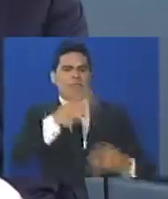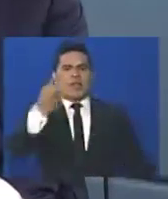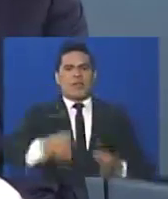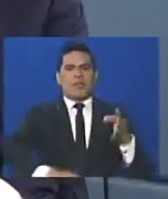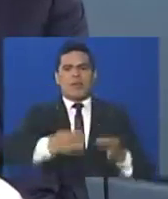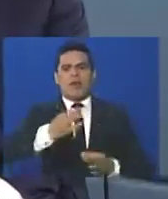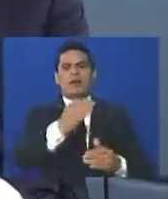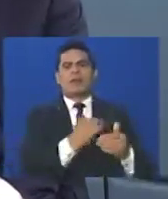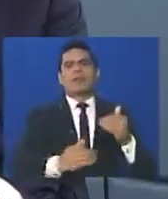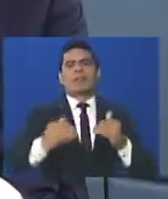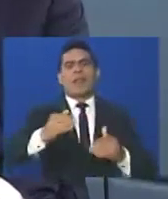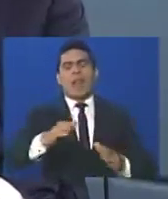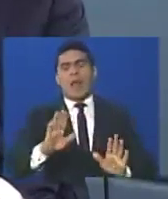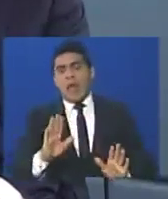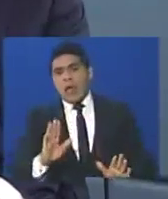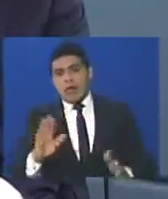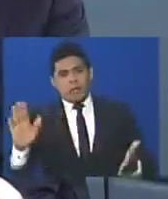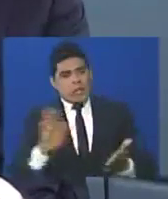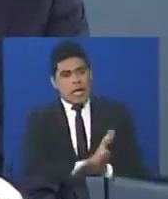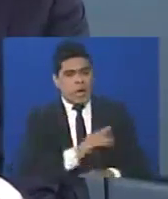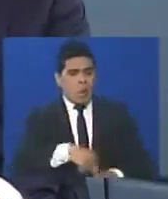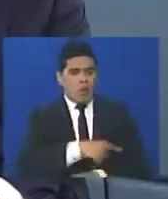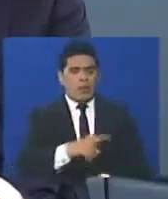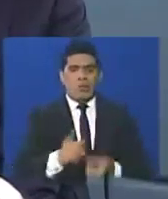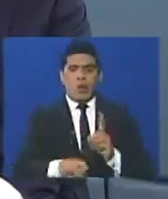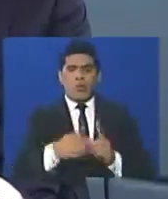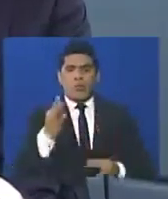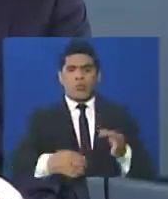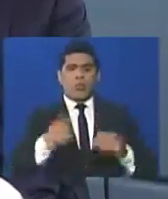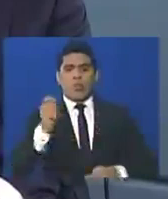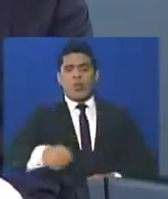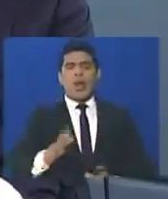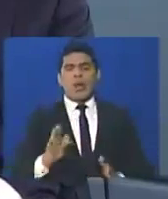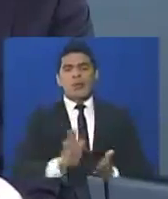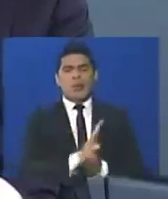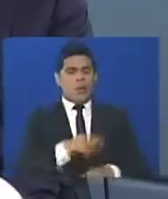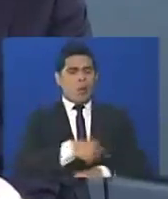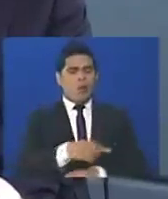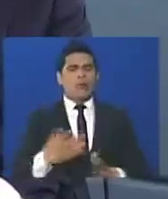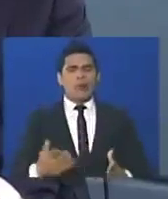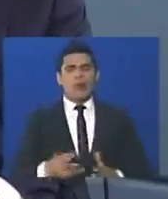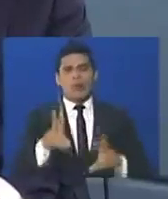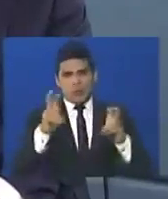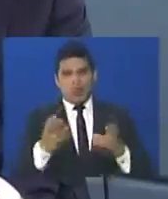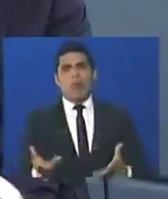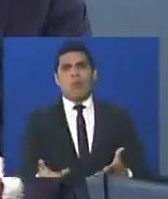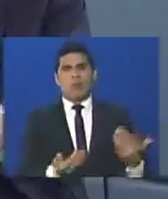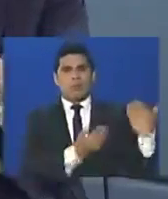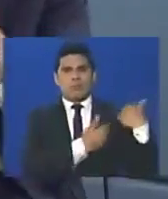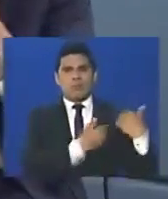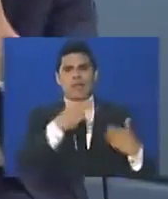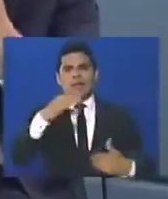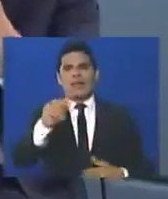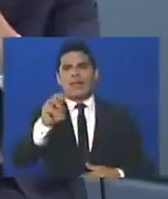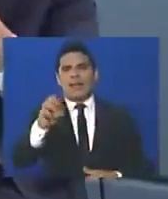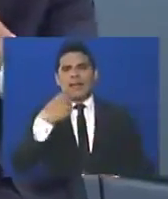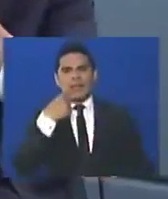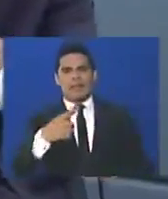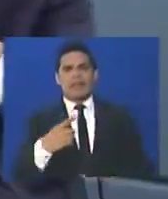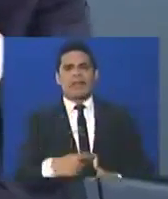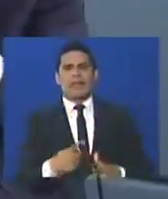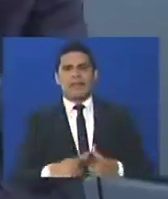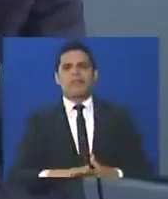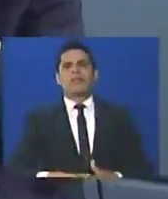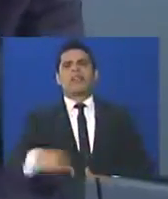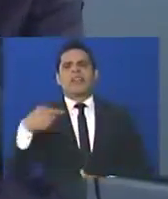magistrados que están, por cierto, que están vencidos el periodo de algunos magistrados del Tribunal Supremo, y los miembros del Consejo Nacional Electoral, es decir, el país está en un